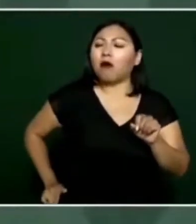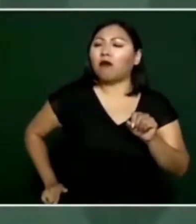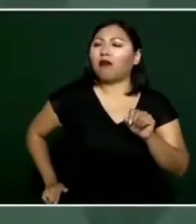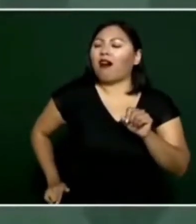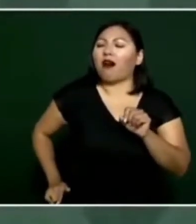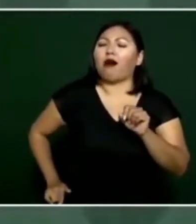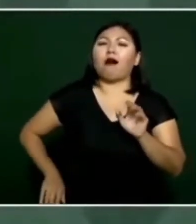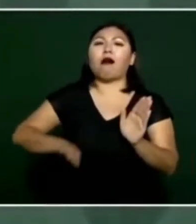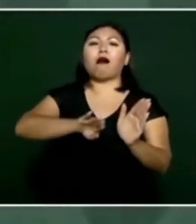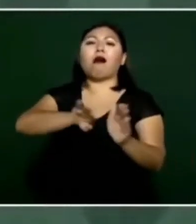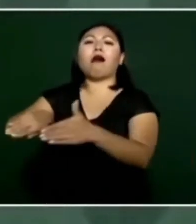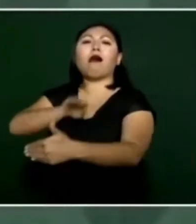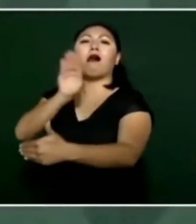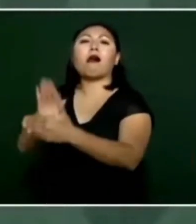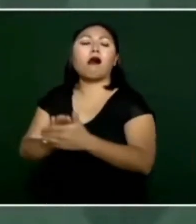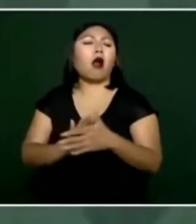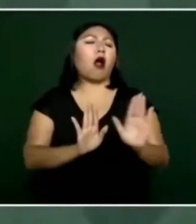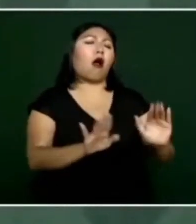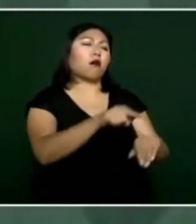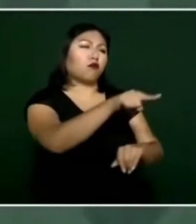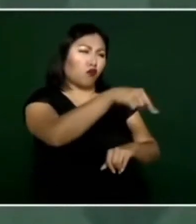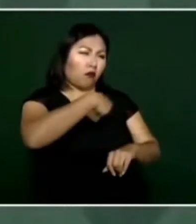el besamanos